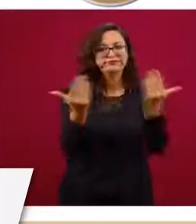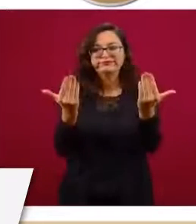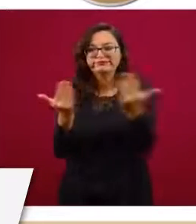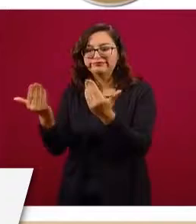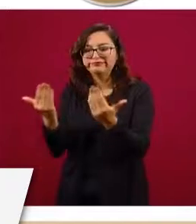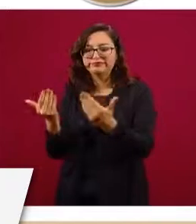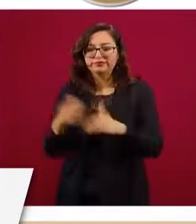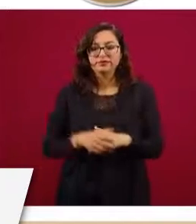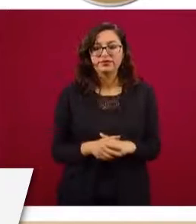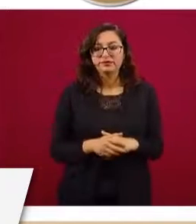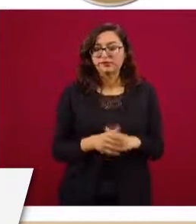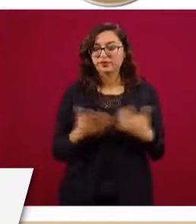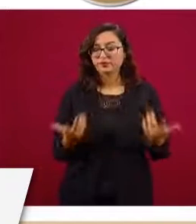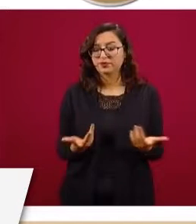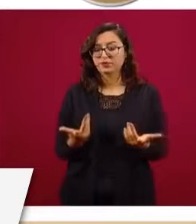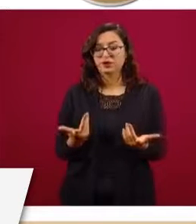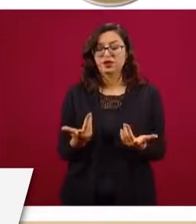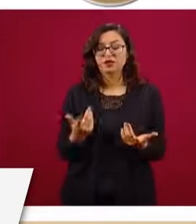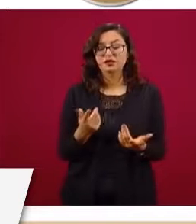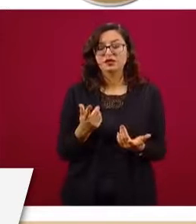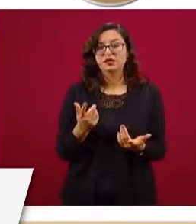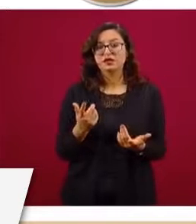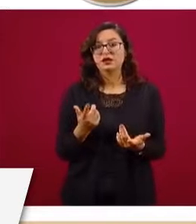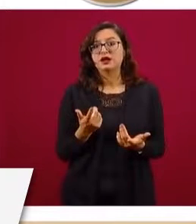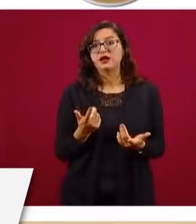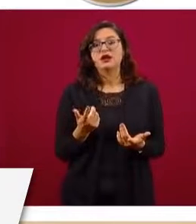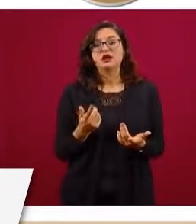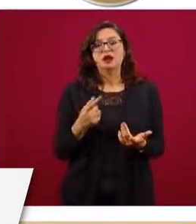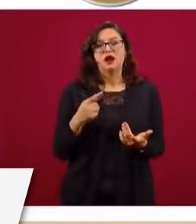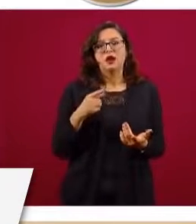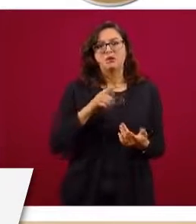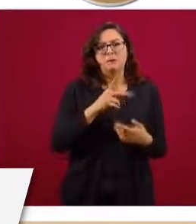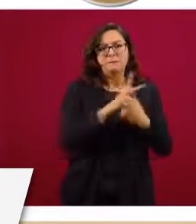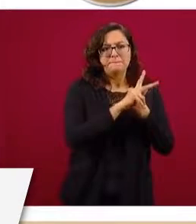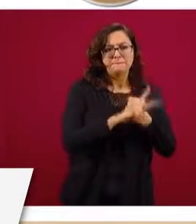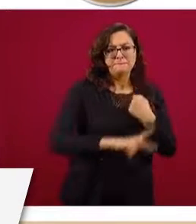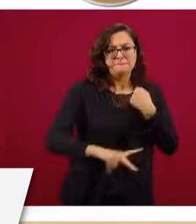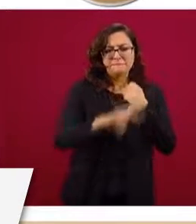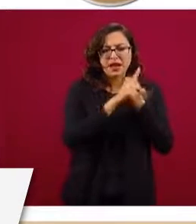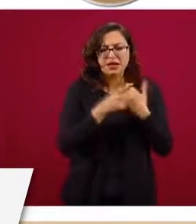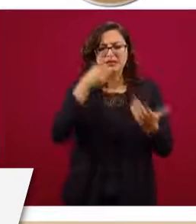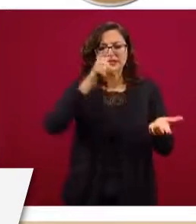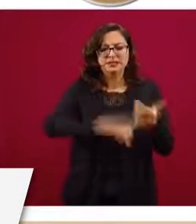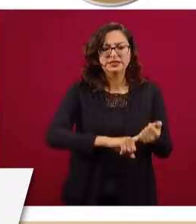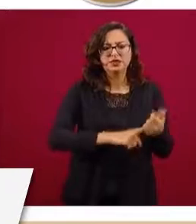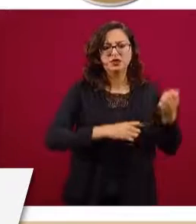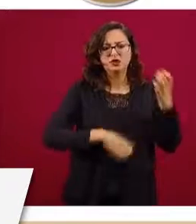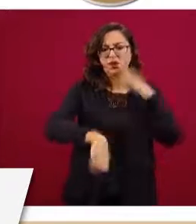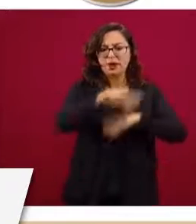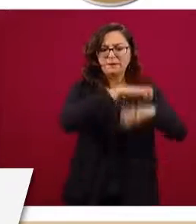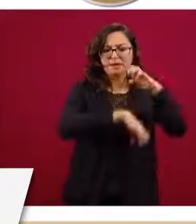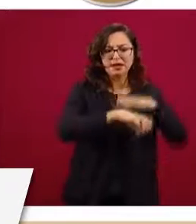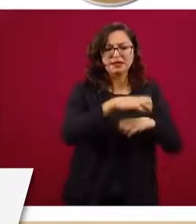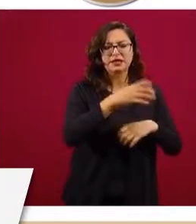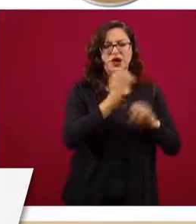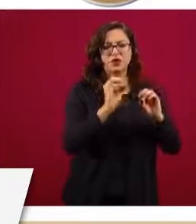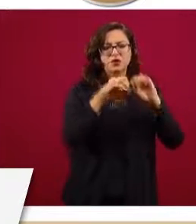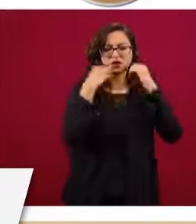sea de un país o sea privada, tiene el alcance de una institución de la Organización de las Naciones Unidas,